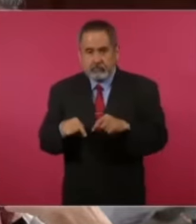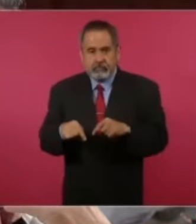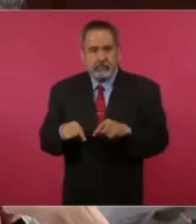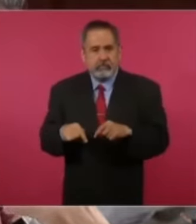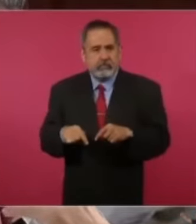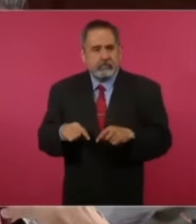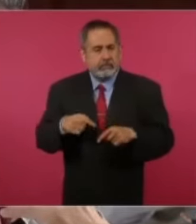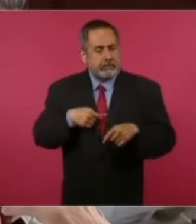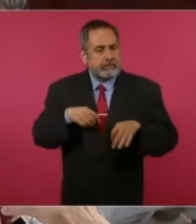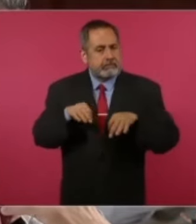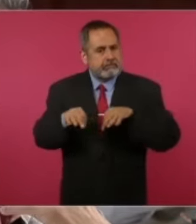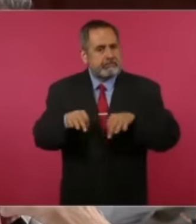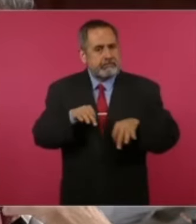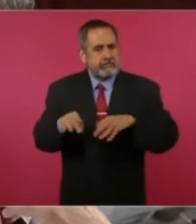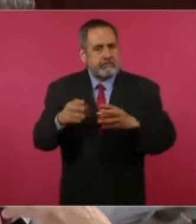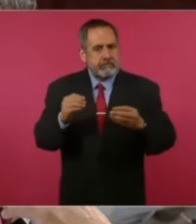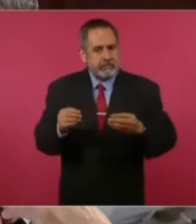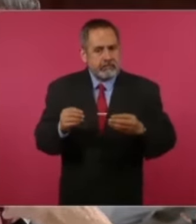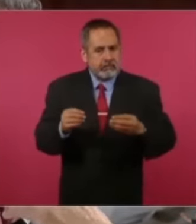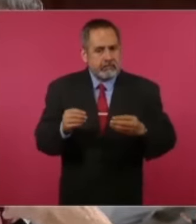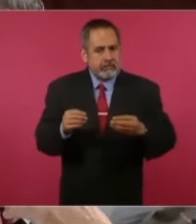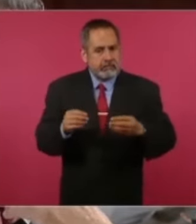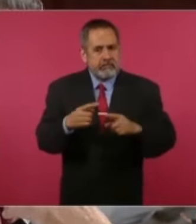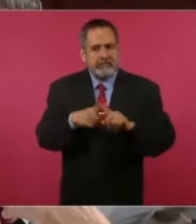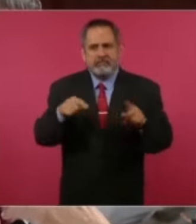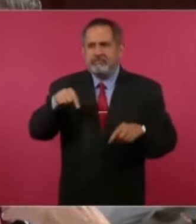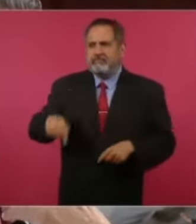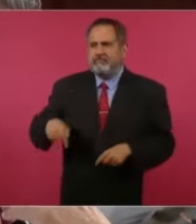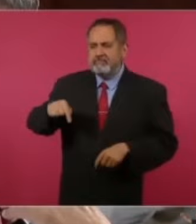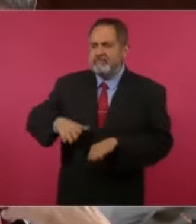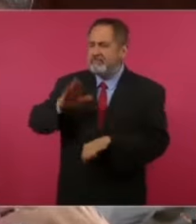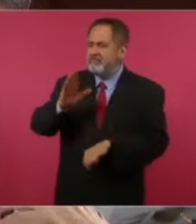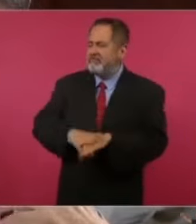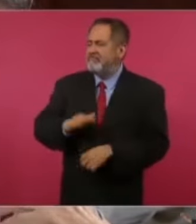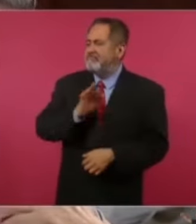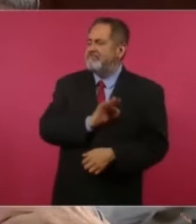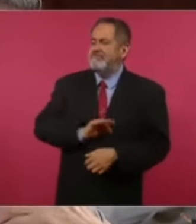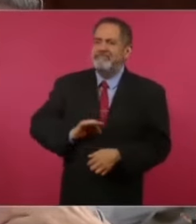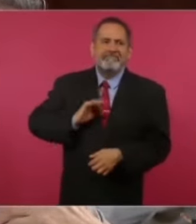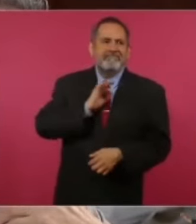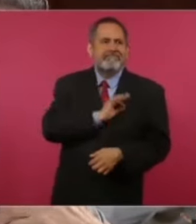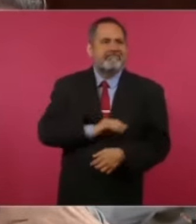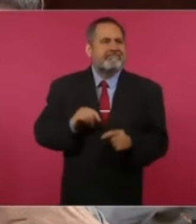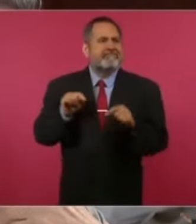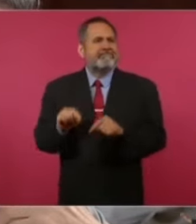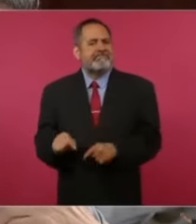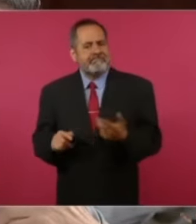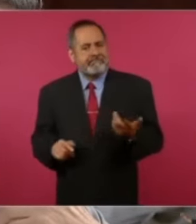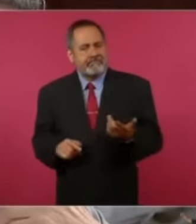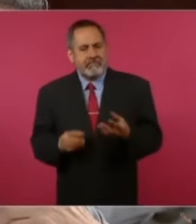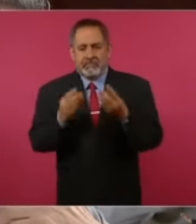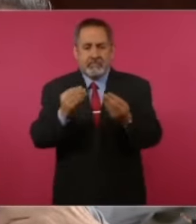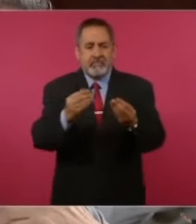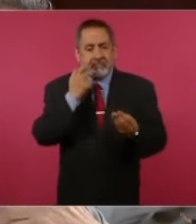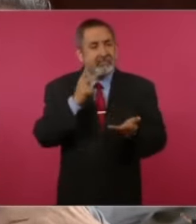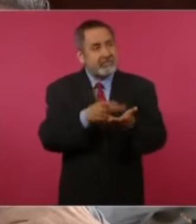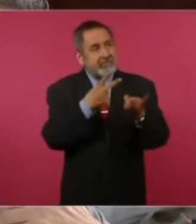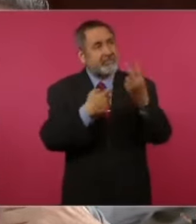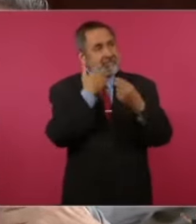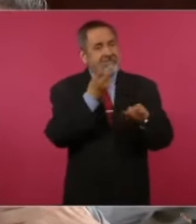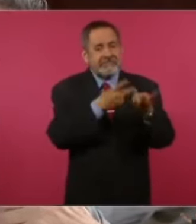mucho, que quizás no tengo la felicidad que tengo en este país. Y que pues muchos ya queremos regresar.